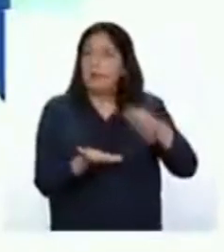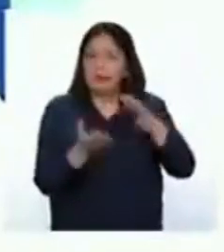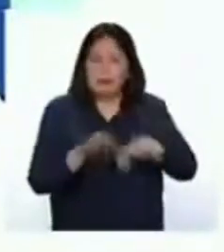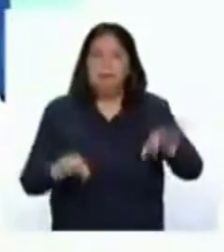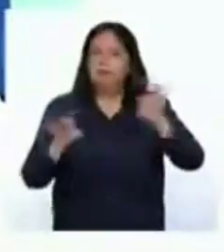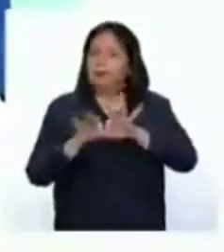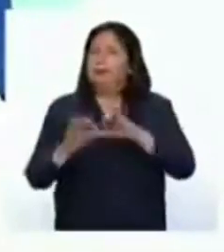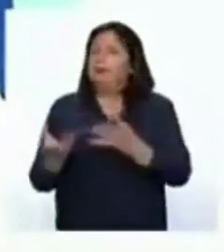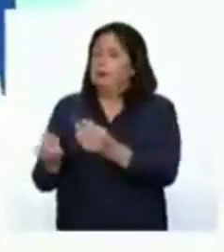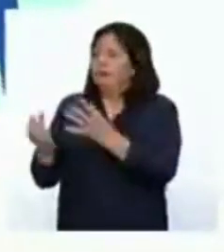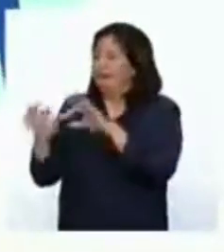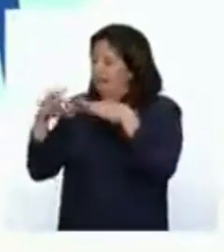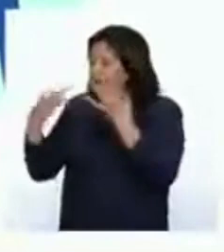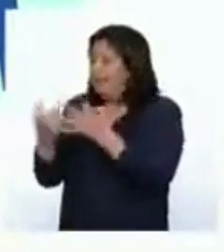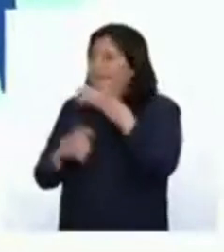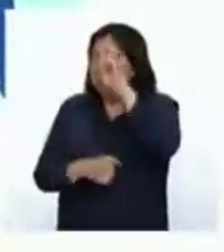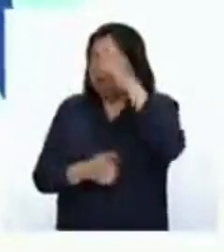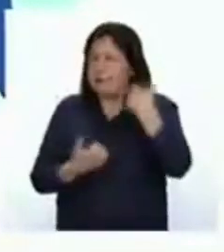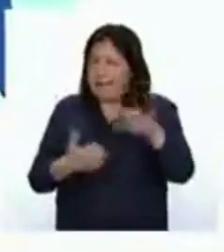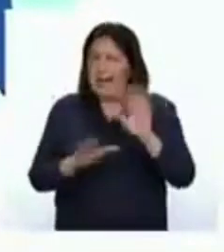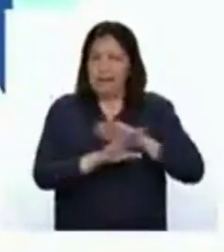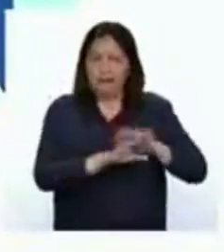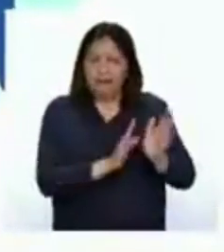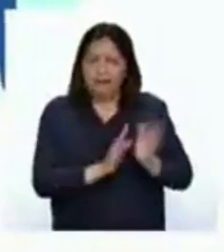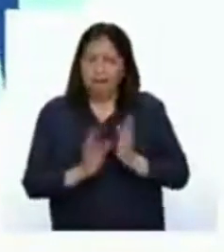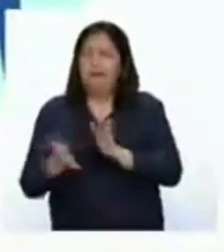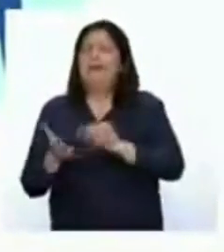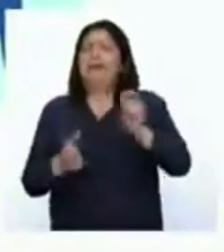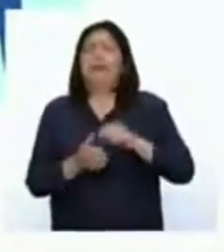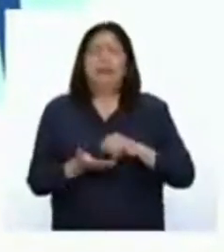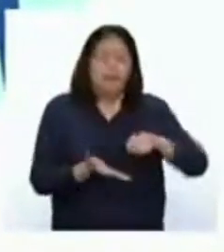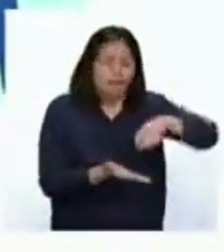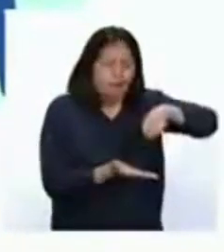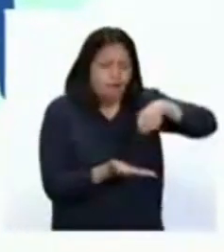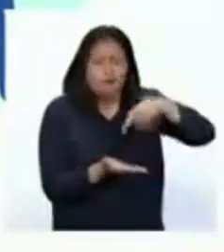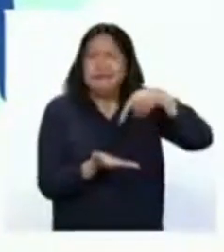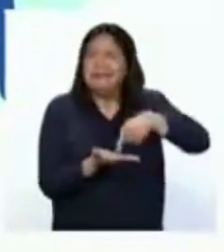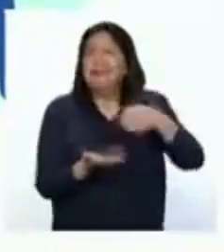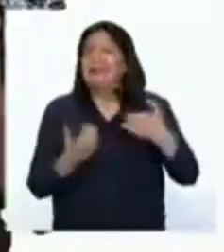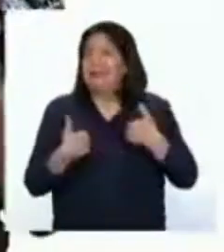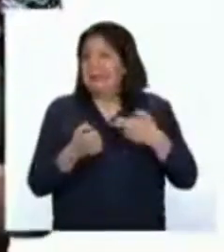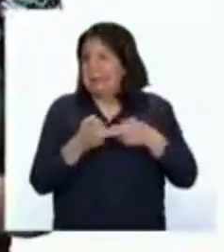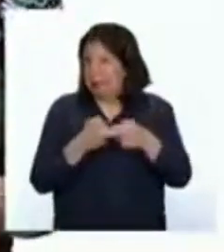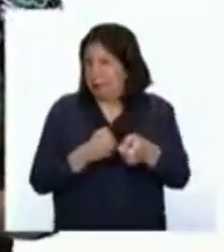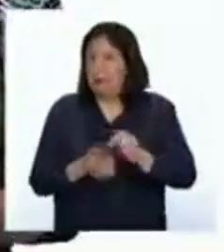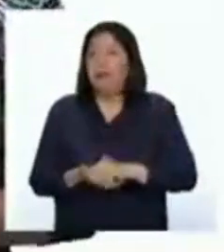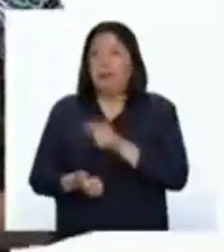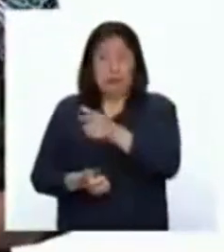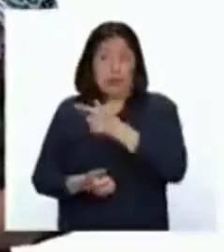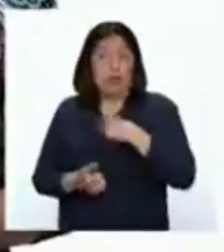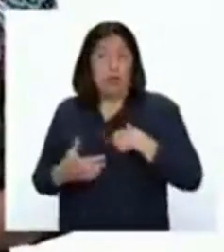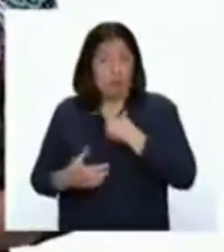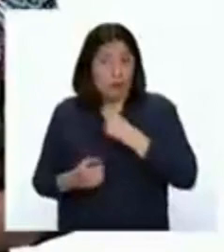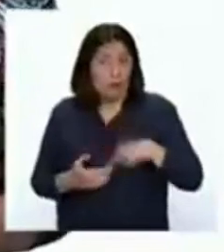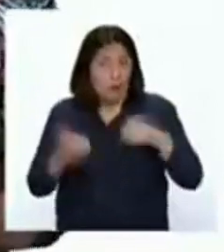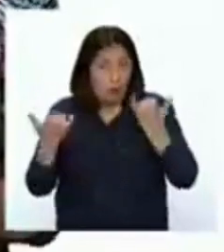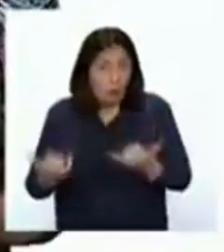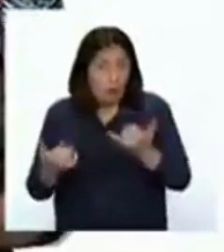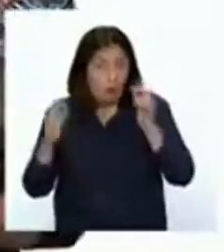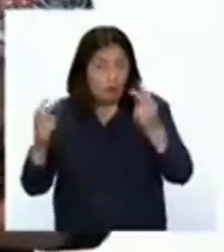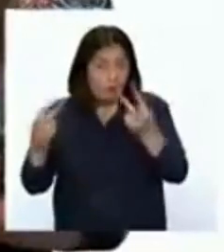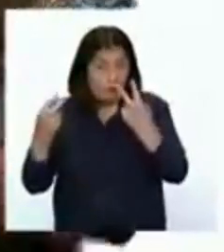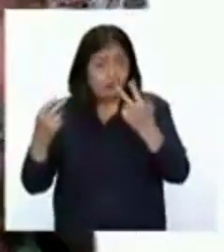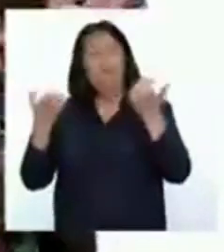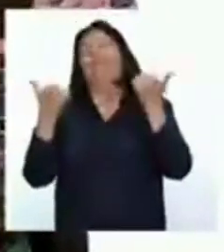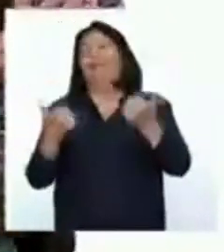y muchas familias peruanas se han organizado para elaborar sus platos alrededor de este alimento. ¿Te ha gustado el programa de hoy? ¡Sí!